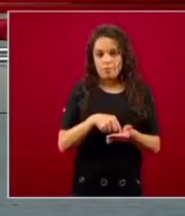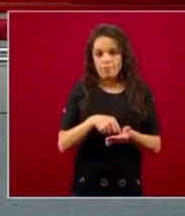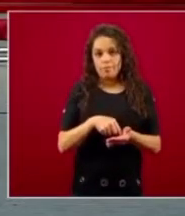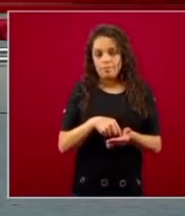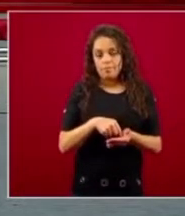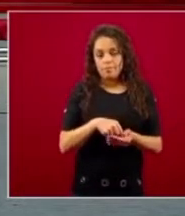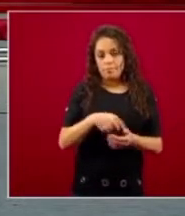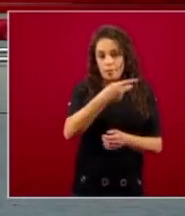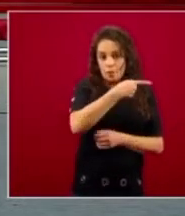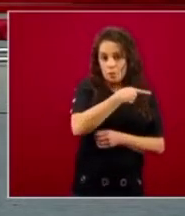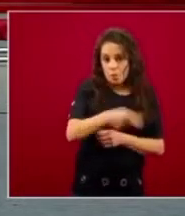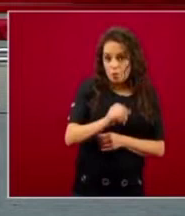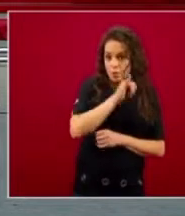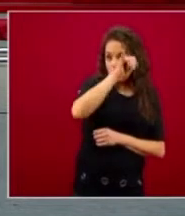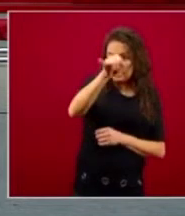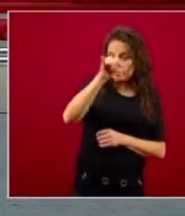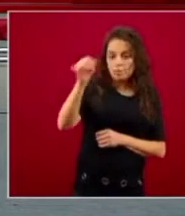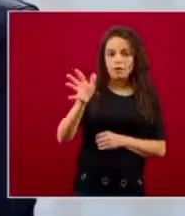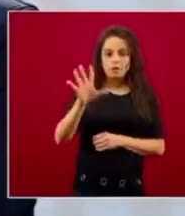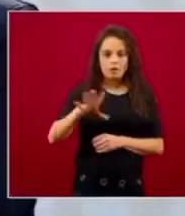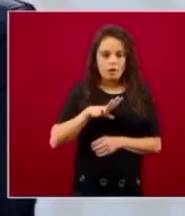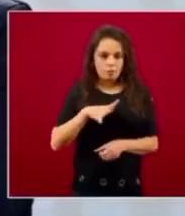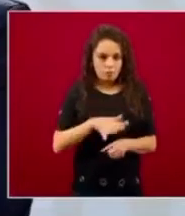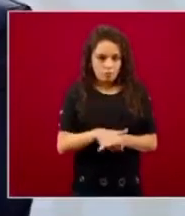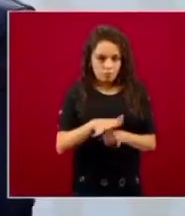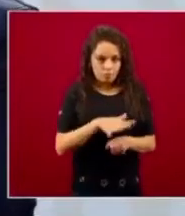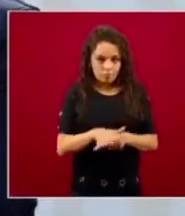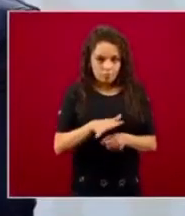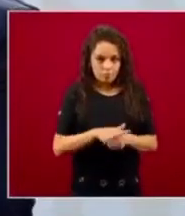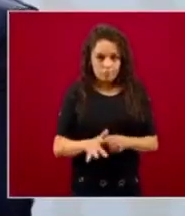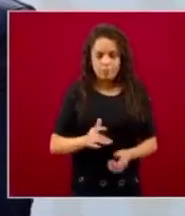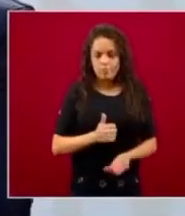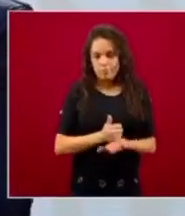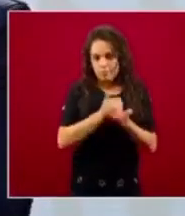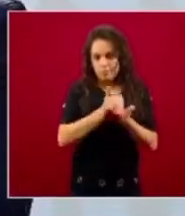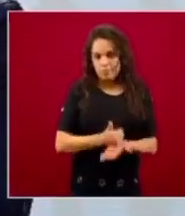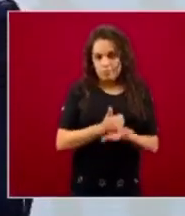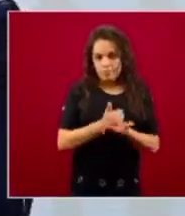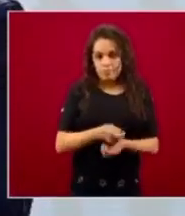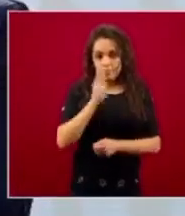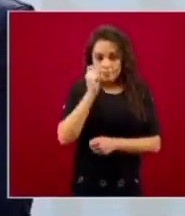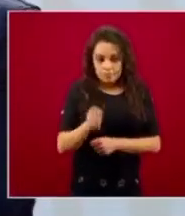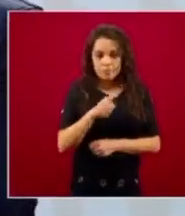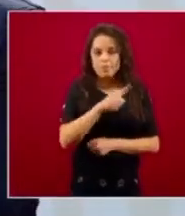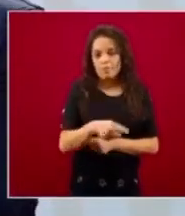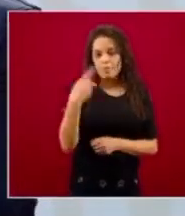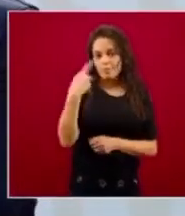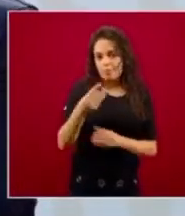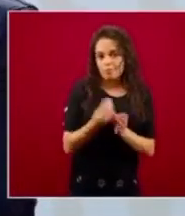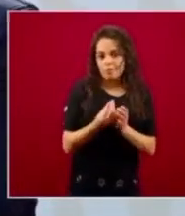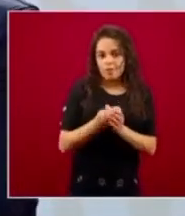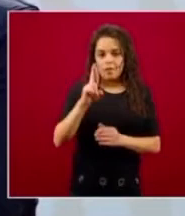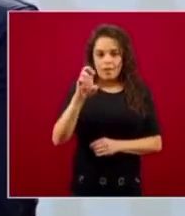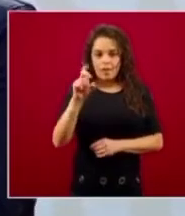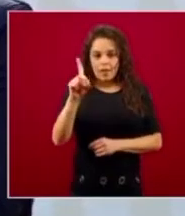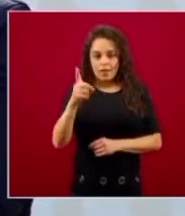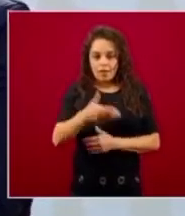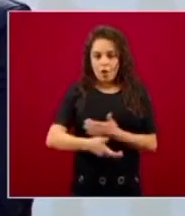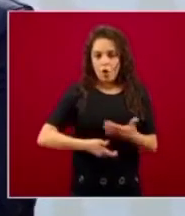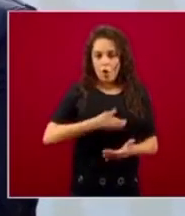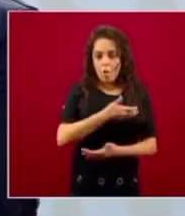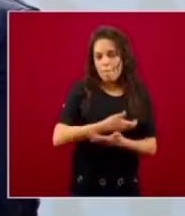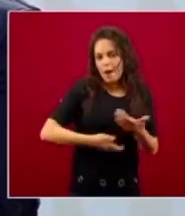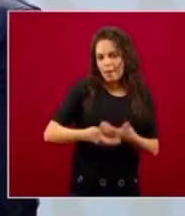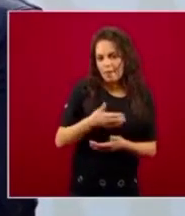pobres y alejadas en estos momentos mediante la red compartida, que es